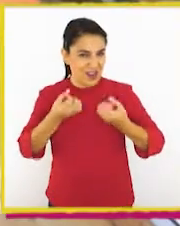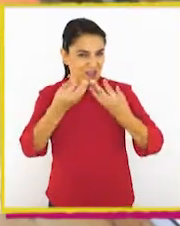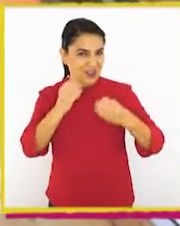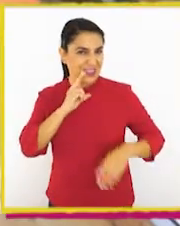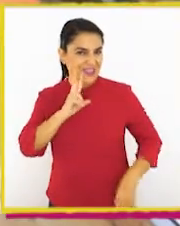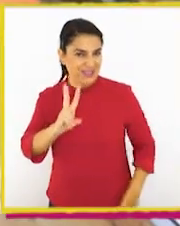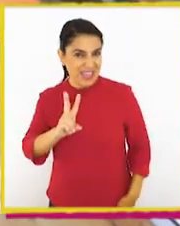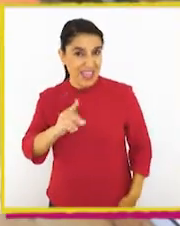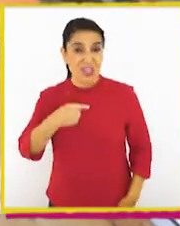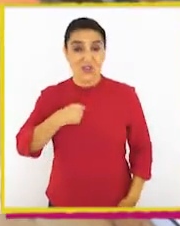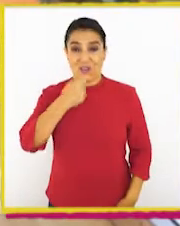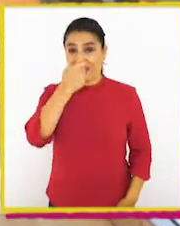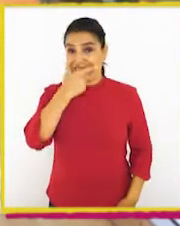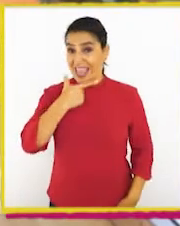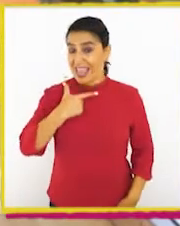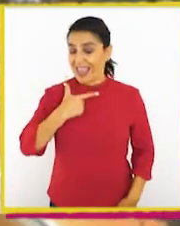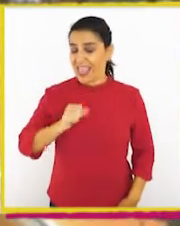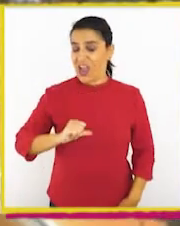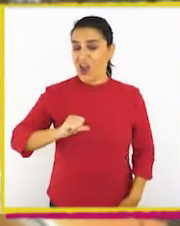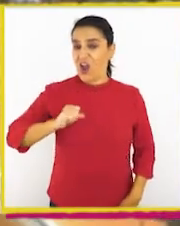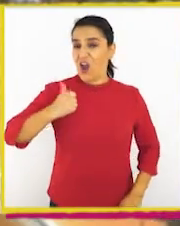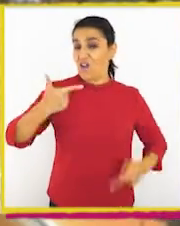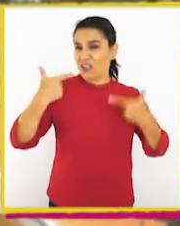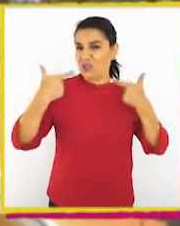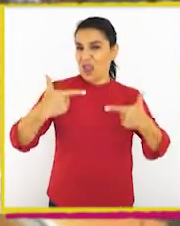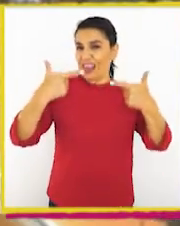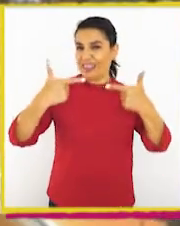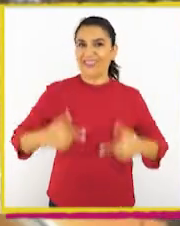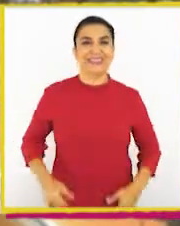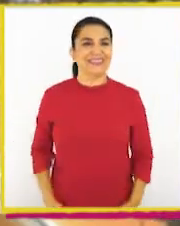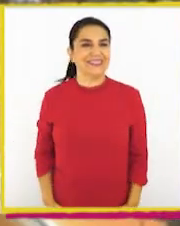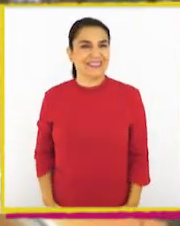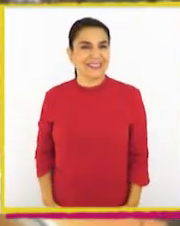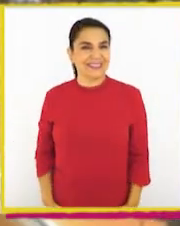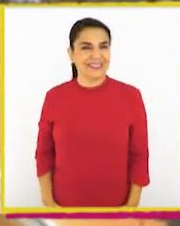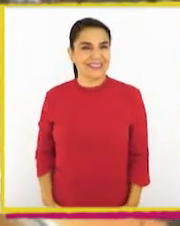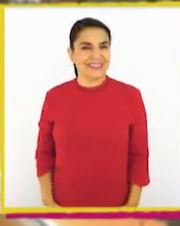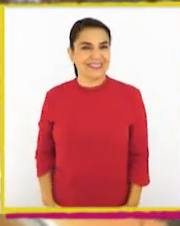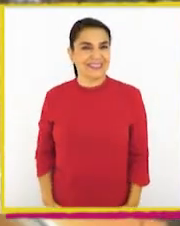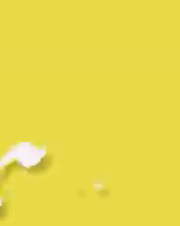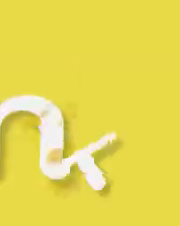¡Bienvenidos a Aprenda TV! Soy Chester, un chico con suerte.